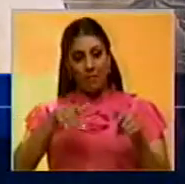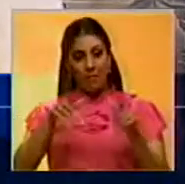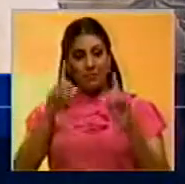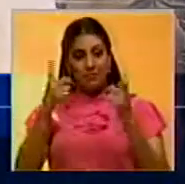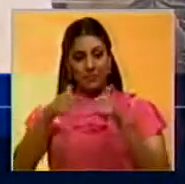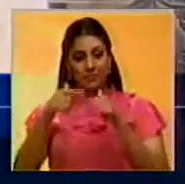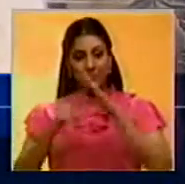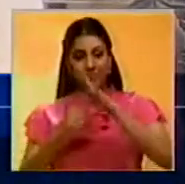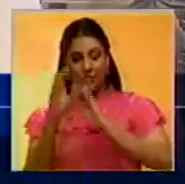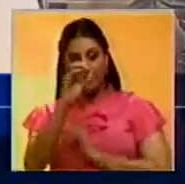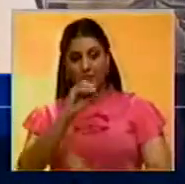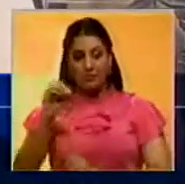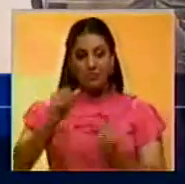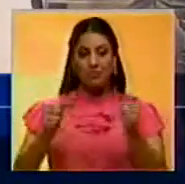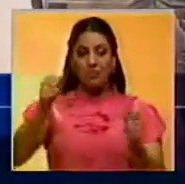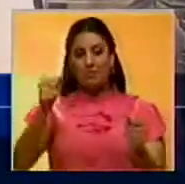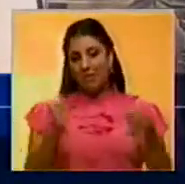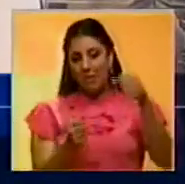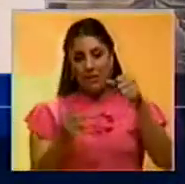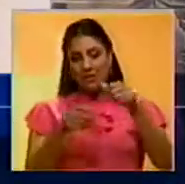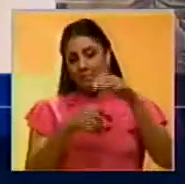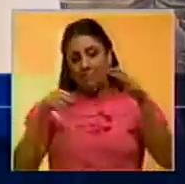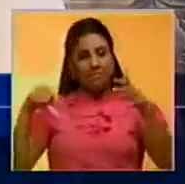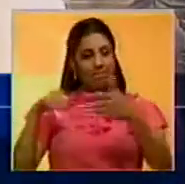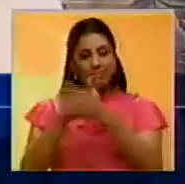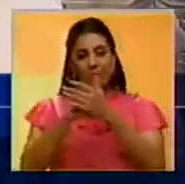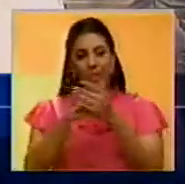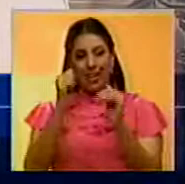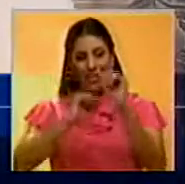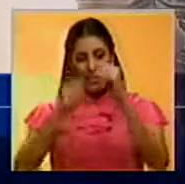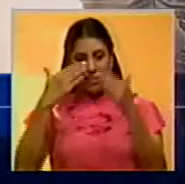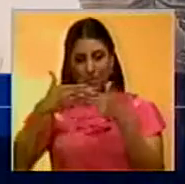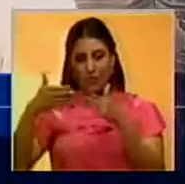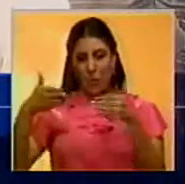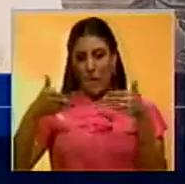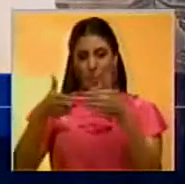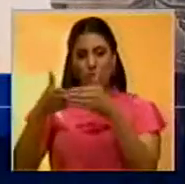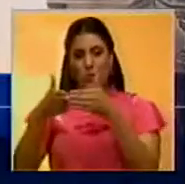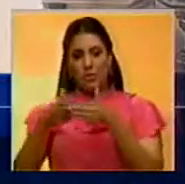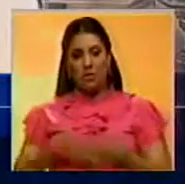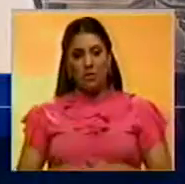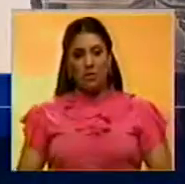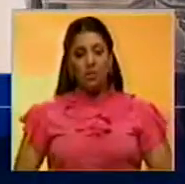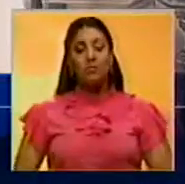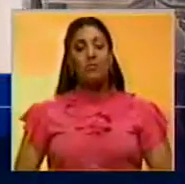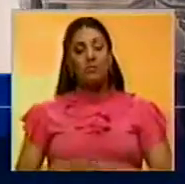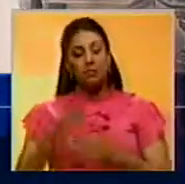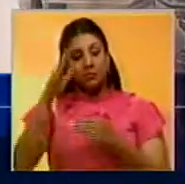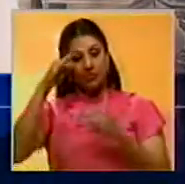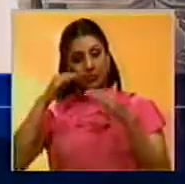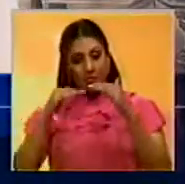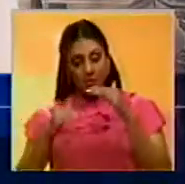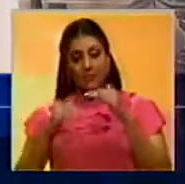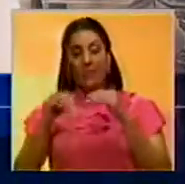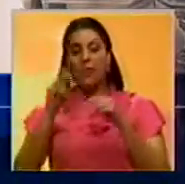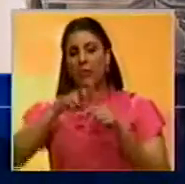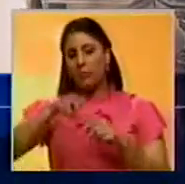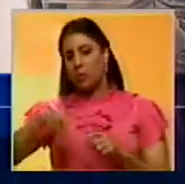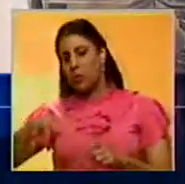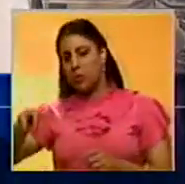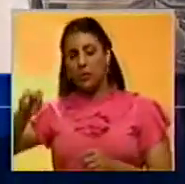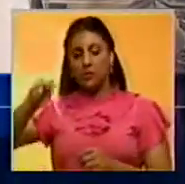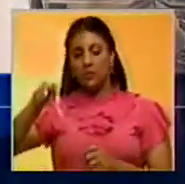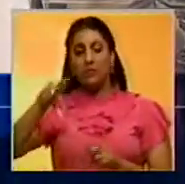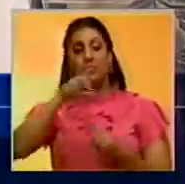a altura de Terminado Oriente, pues pierden el control de vehículos y chocan contra la defensa que se encuentra aquí de mano derecha. Se bajan del vehículo las tres personas,